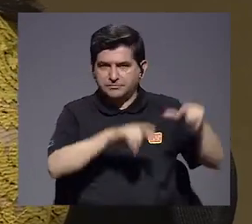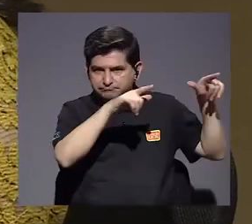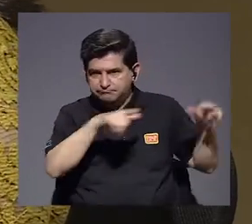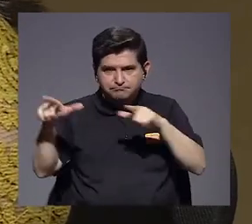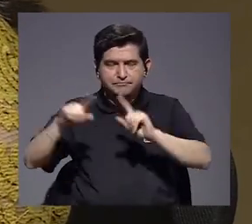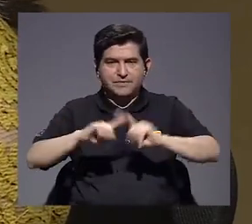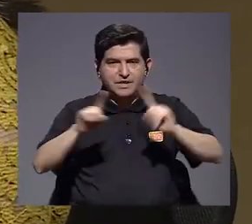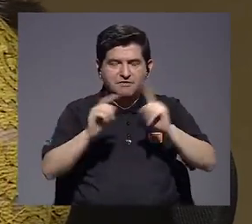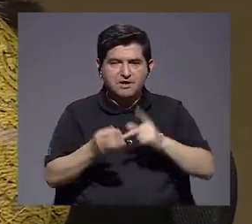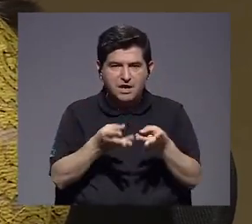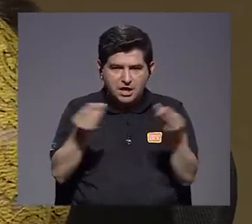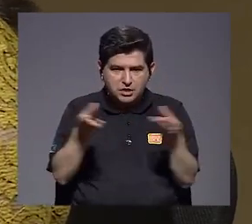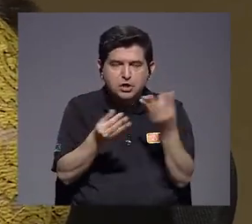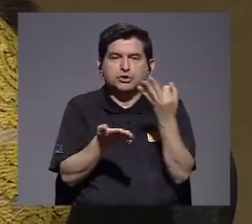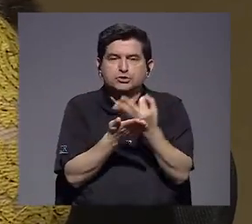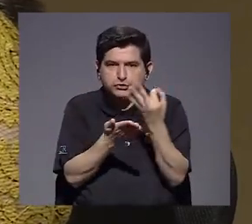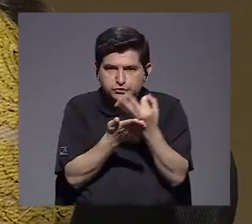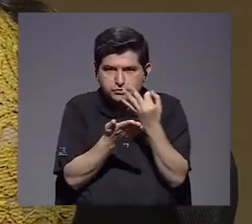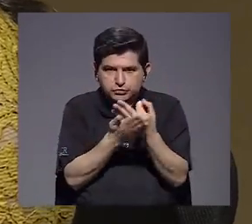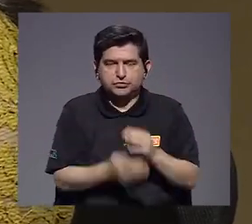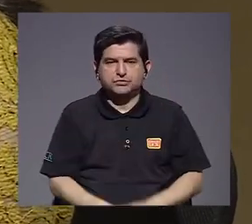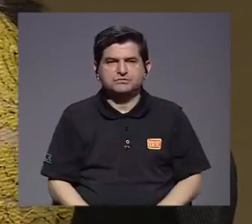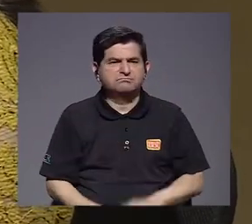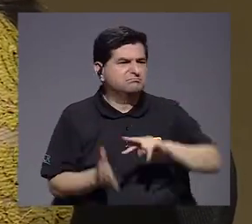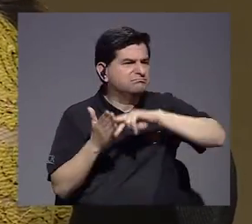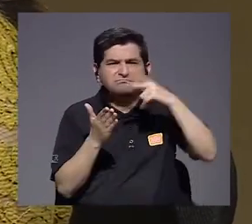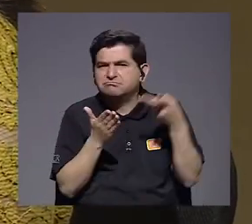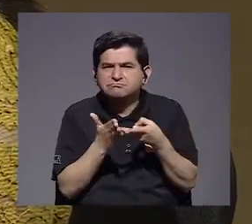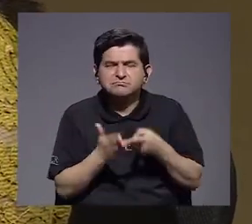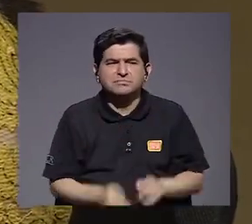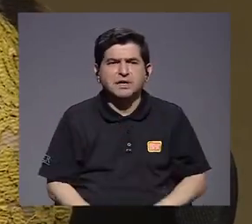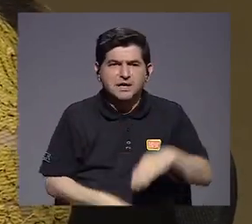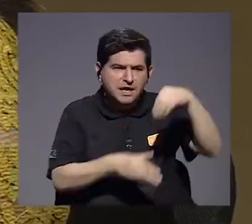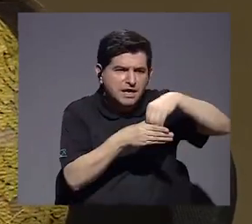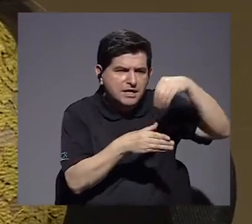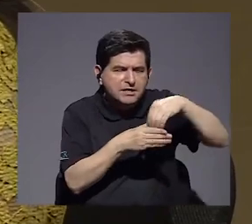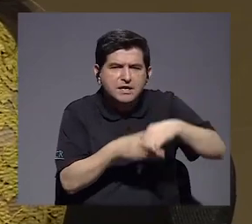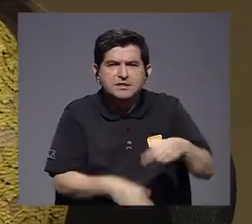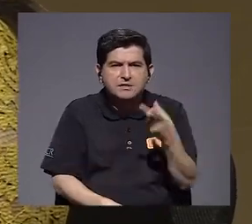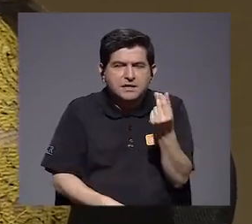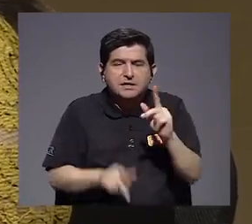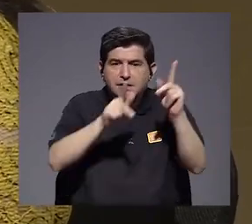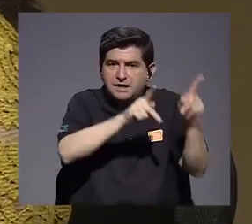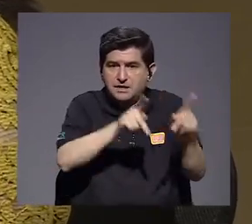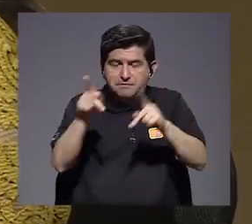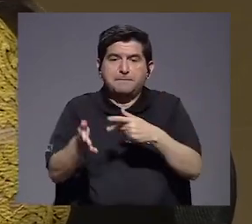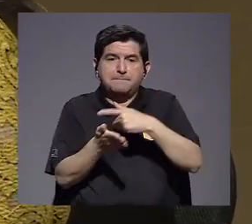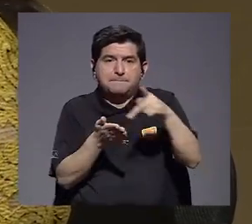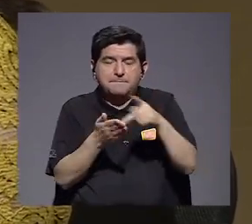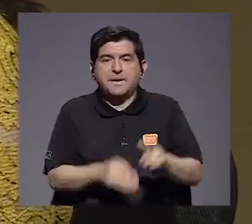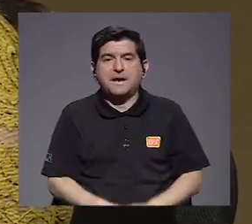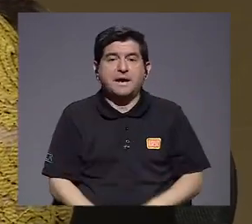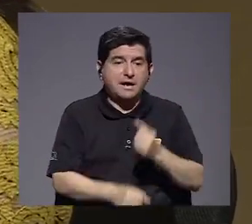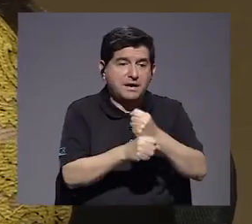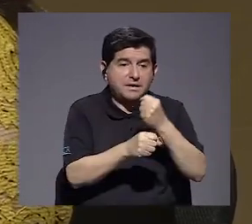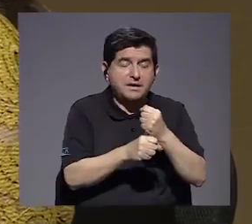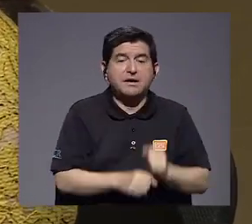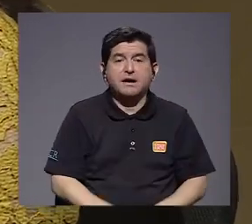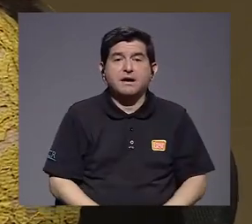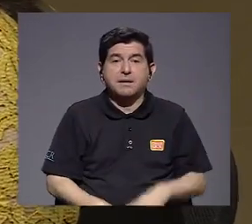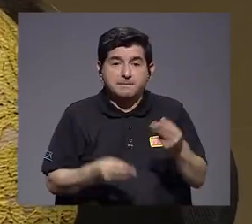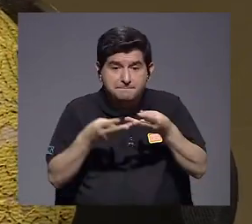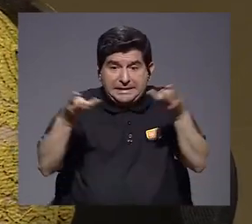disposición diferentes productos financieros que de lo que se trata es de poder inyectarle recursos a la gente para pagar la nómina, para los